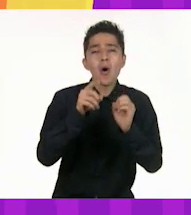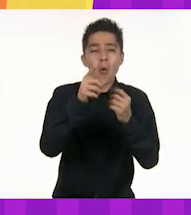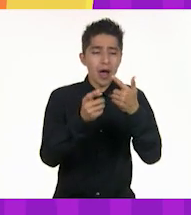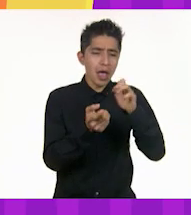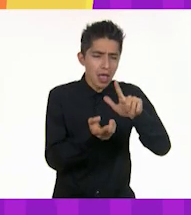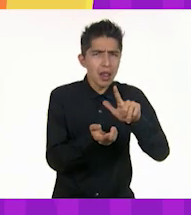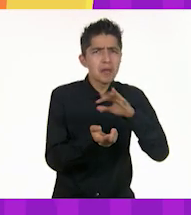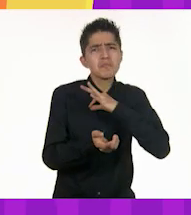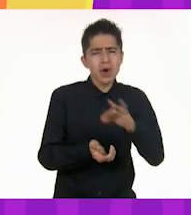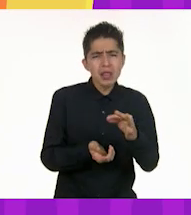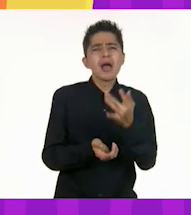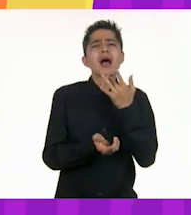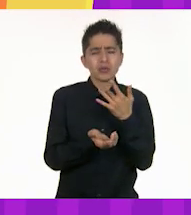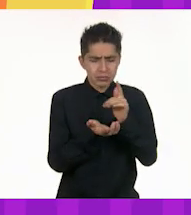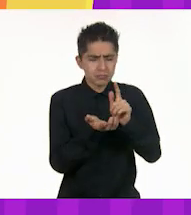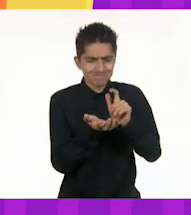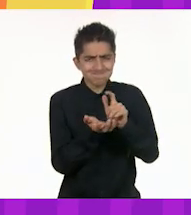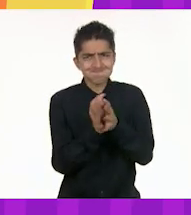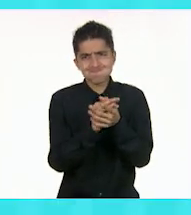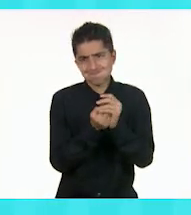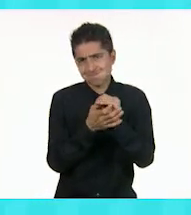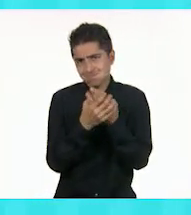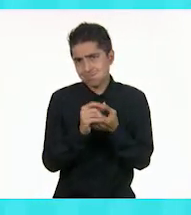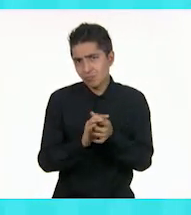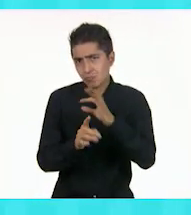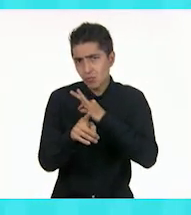desinfectante a base de agua y alcohol.